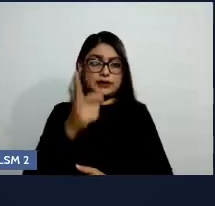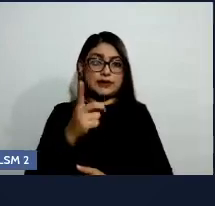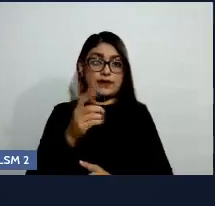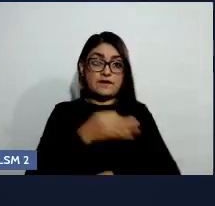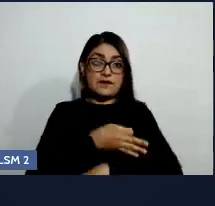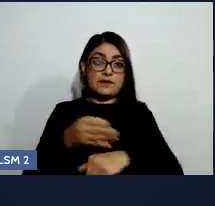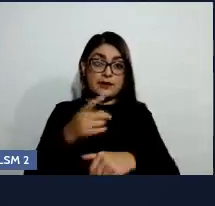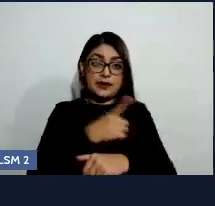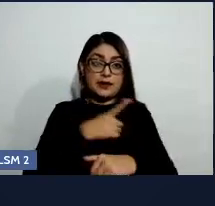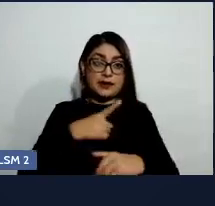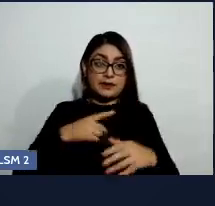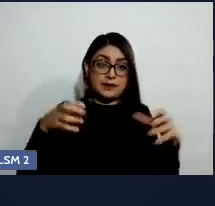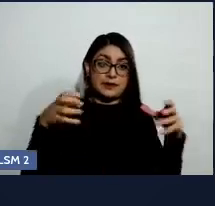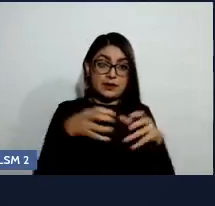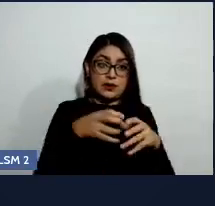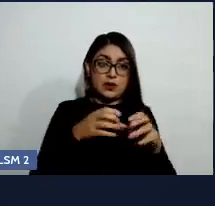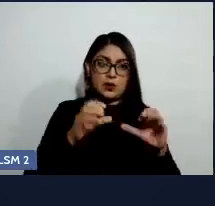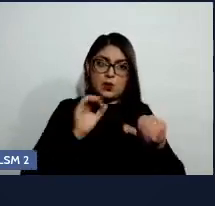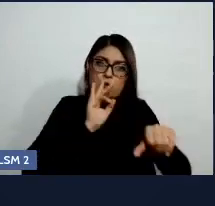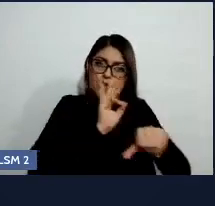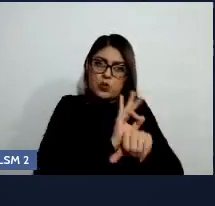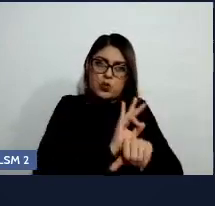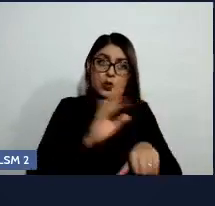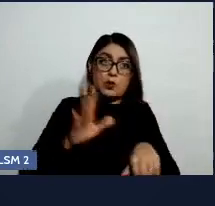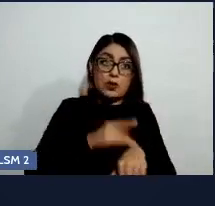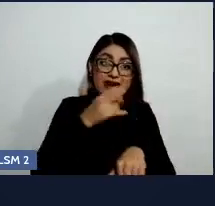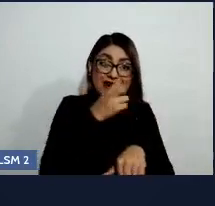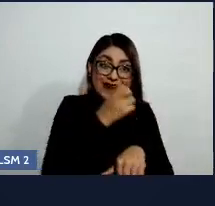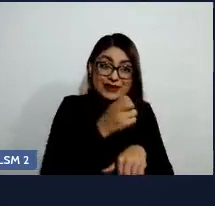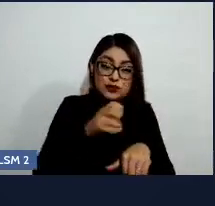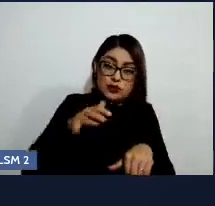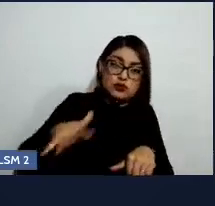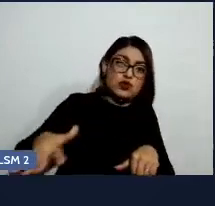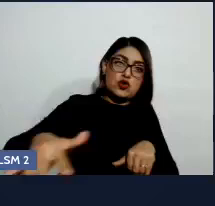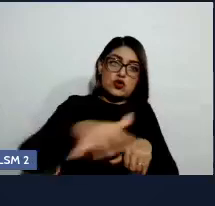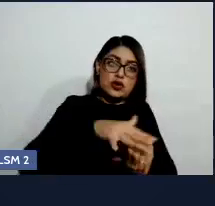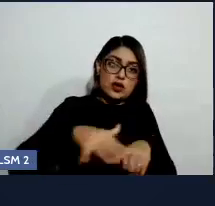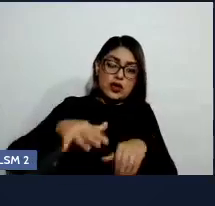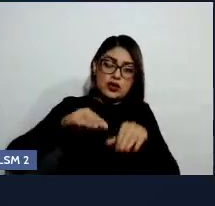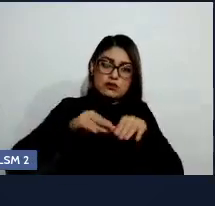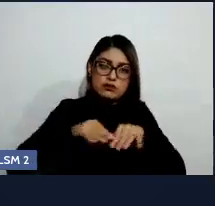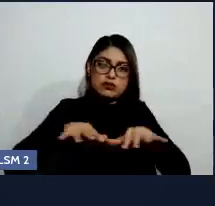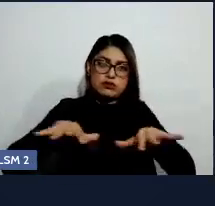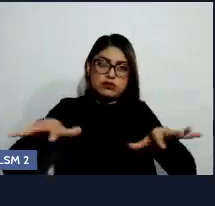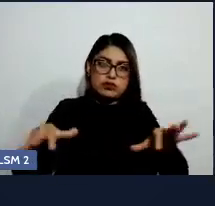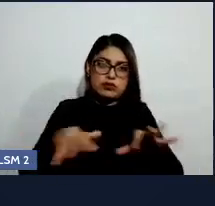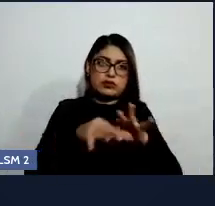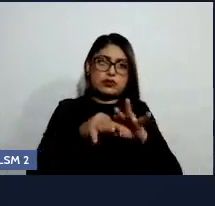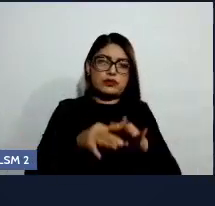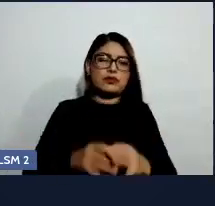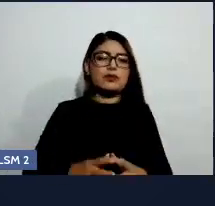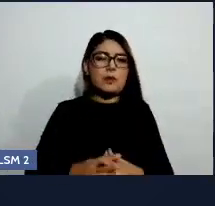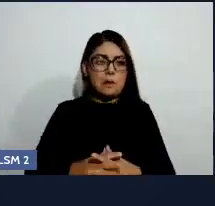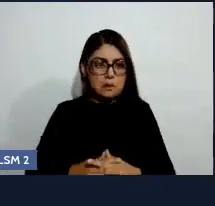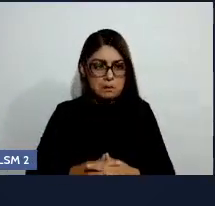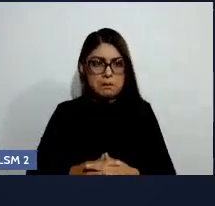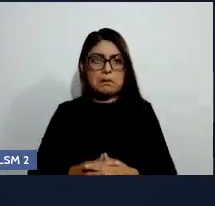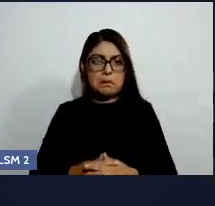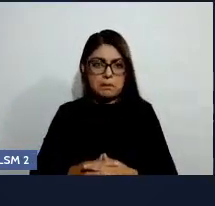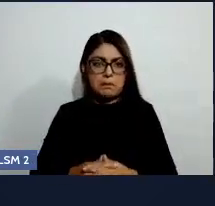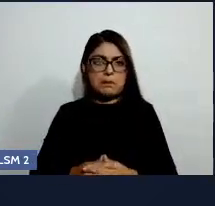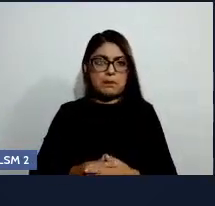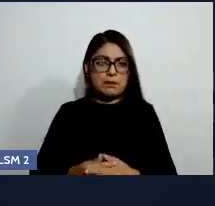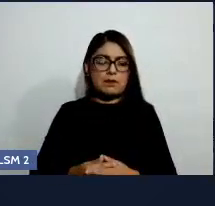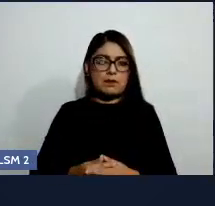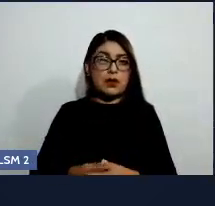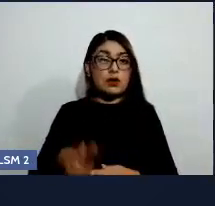sociedad, ¿no? Entonces, también muchas veces esa parte, creo yo, que nos hace